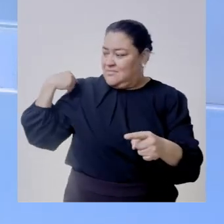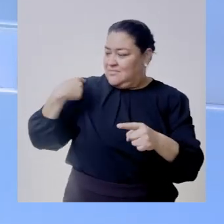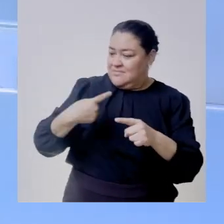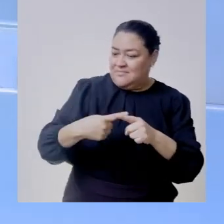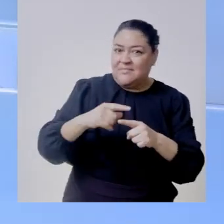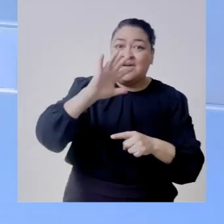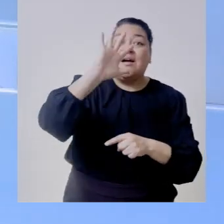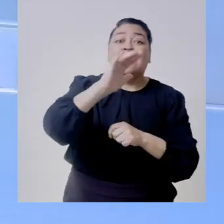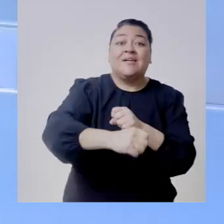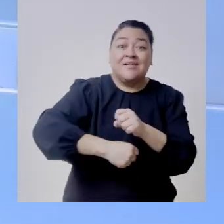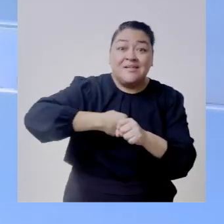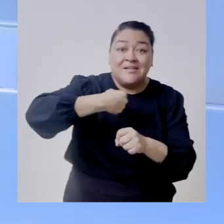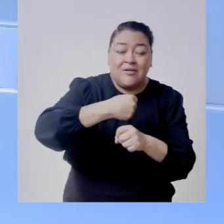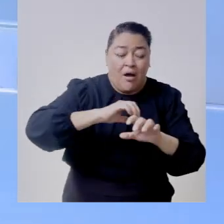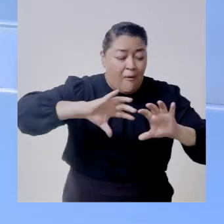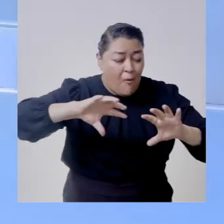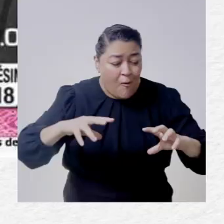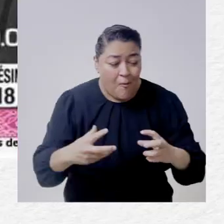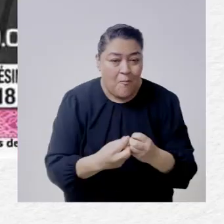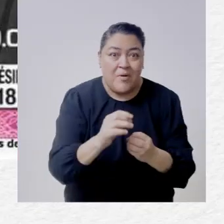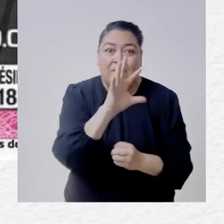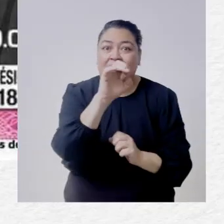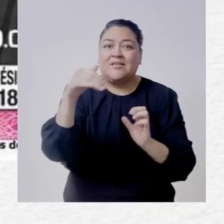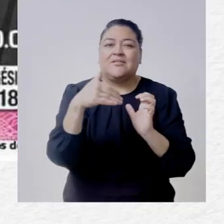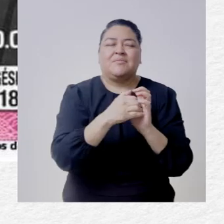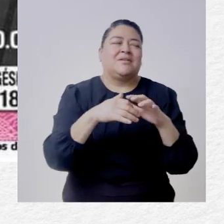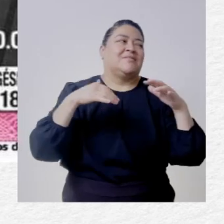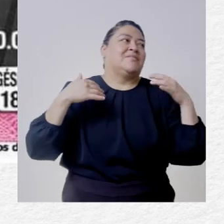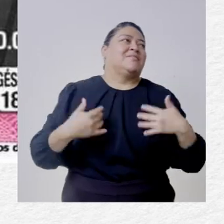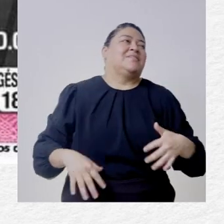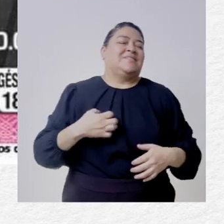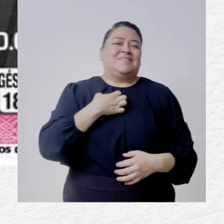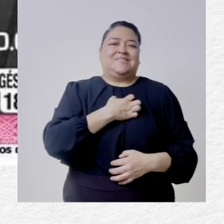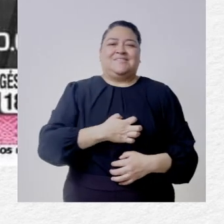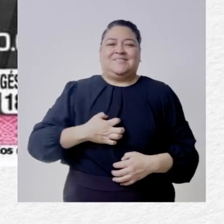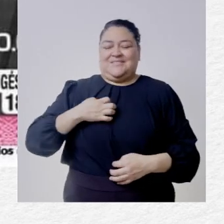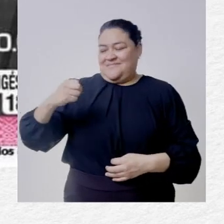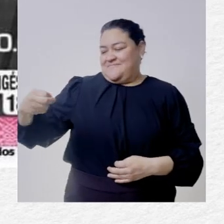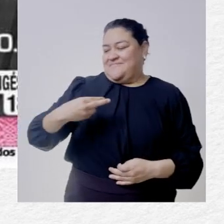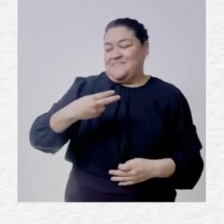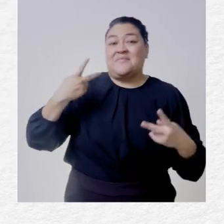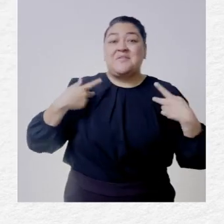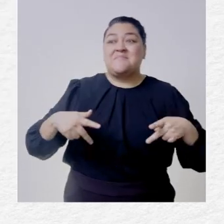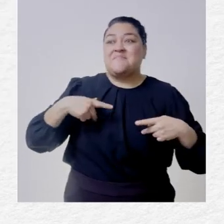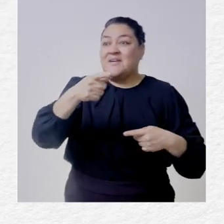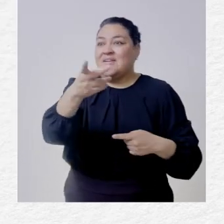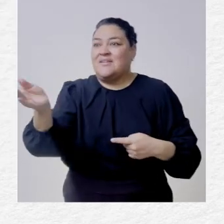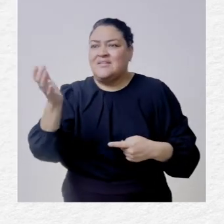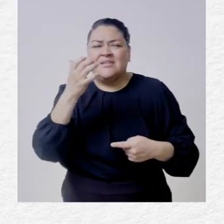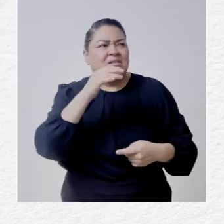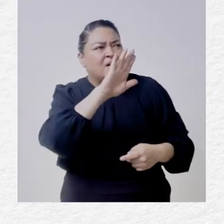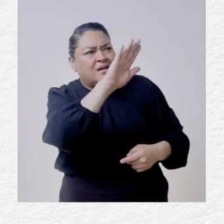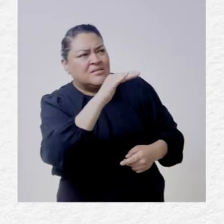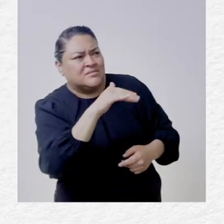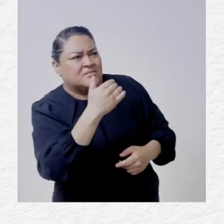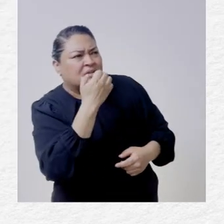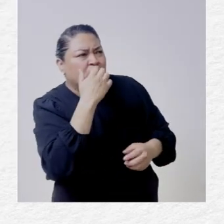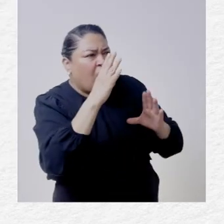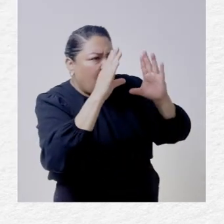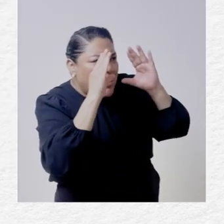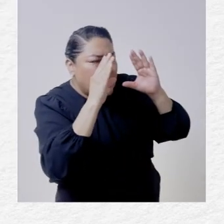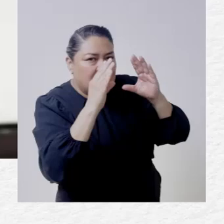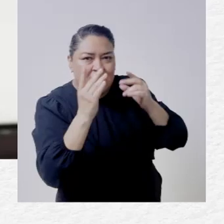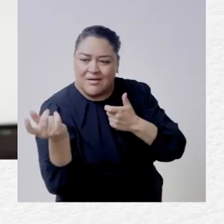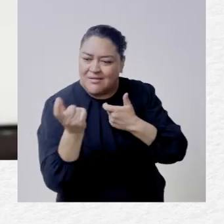y eso pues la verdad es que es un gran honor es un gran gusto de que la gente quiera acercarse a la escuela judicial